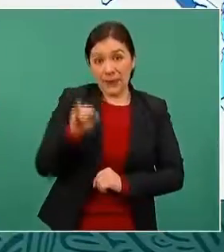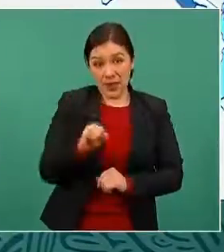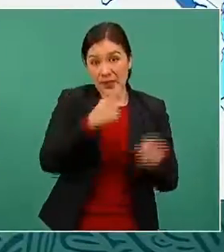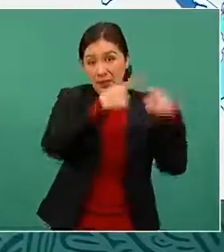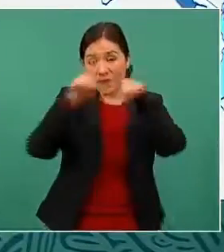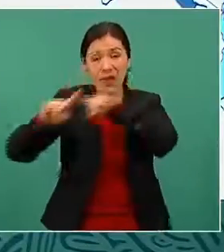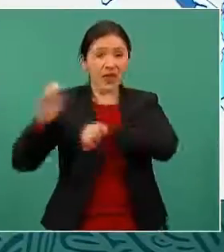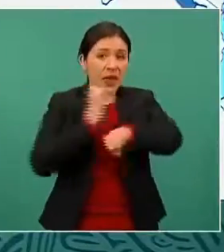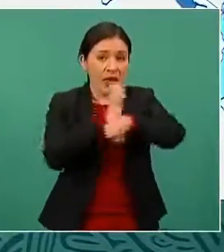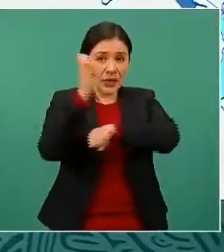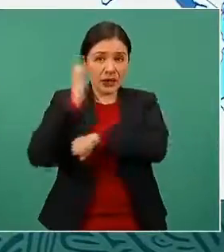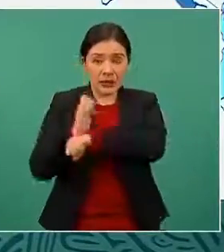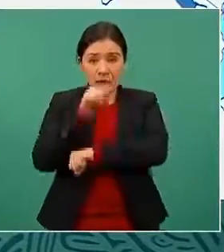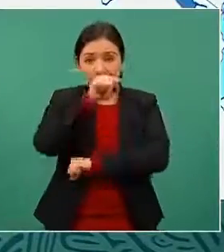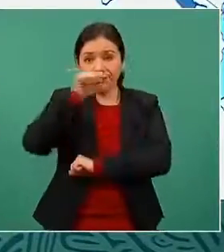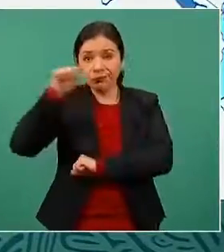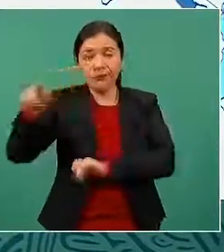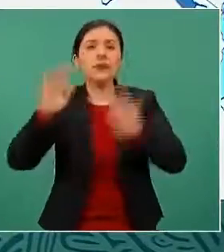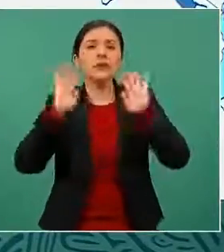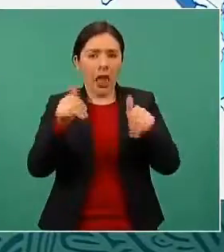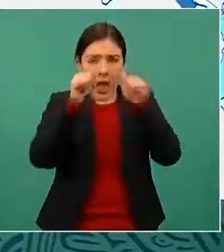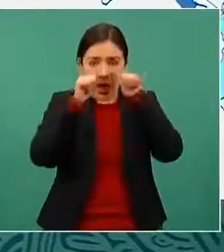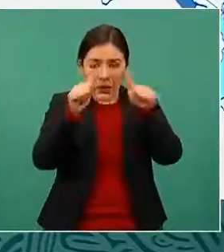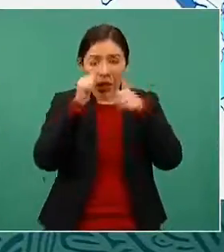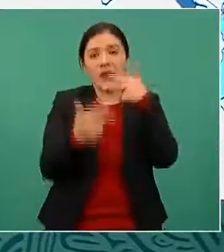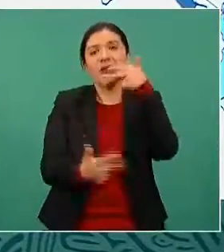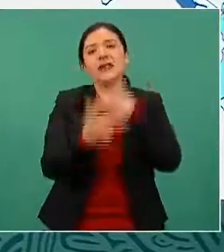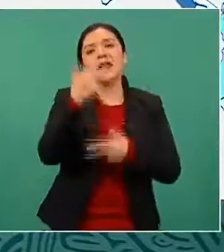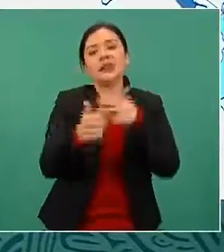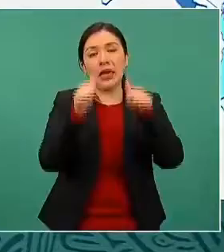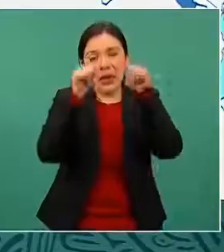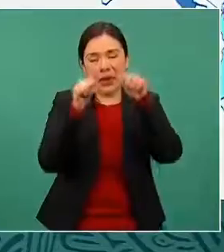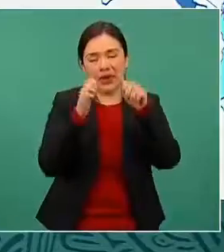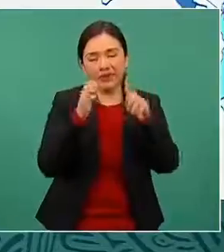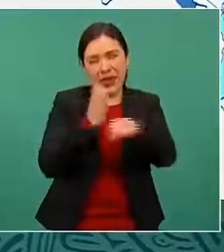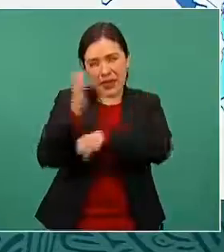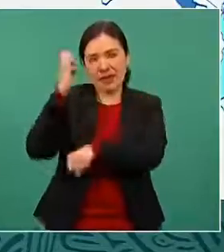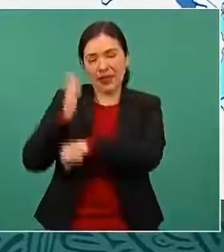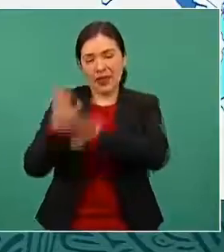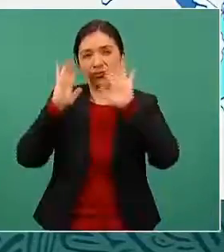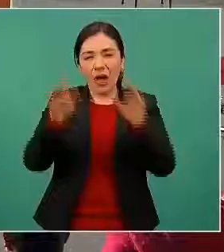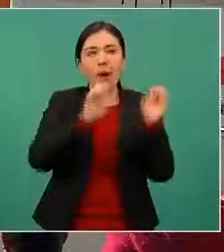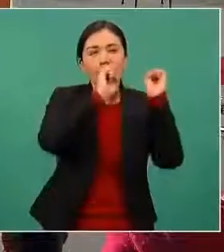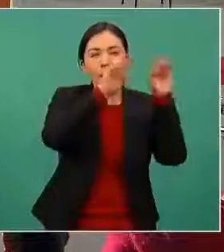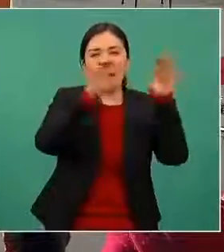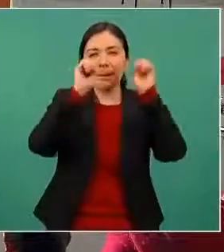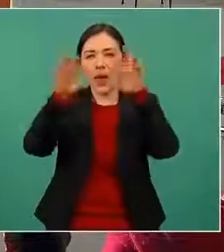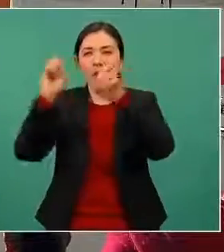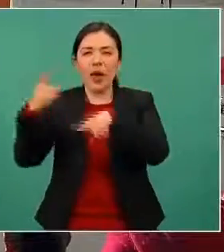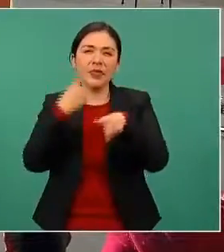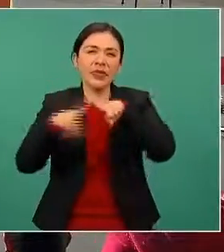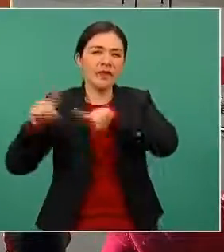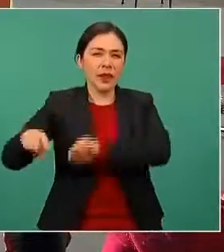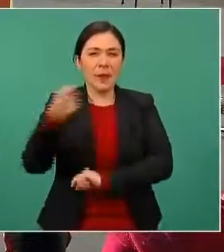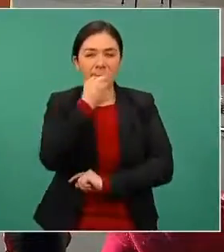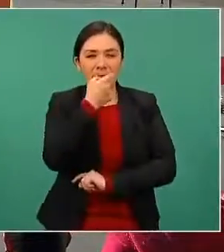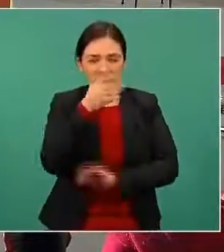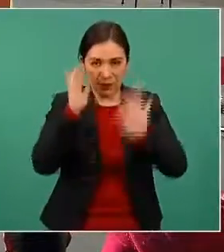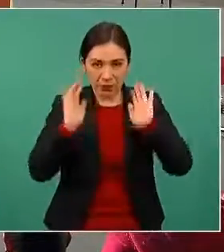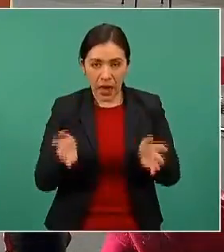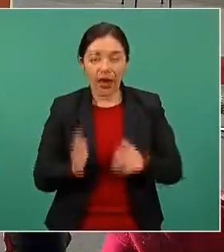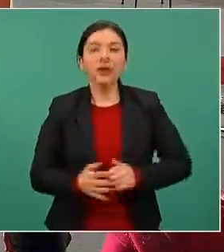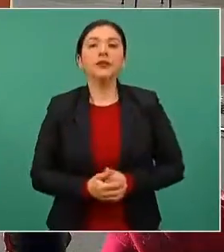los estados, también se han atendido a 13 estados. Ya se les llevó sus medicamentos.